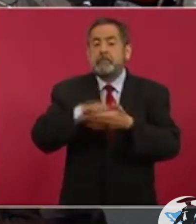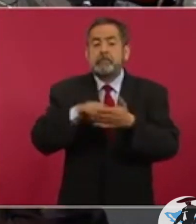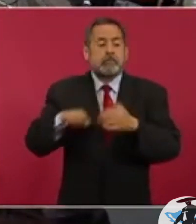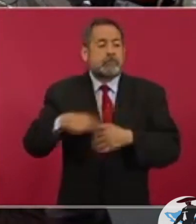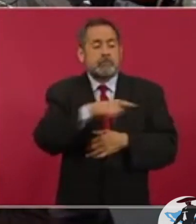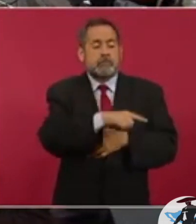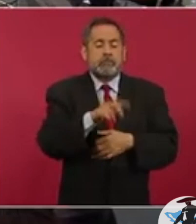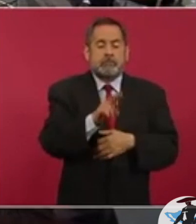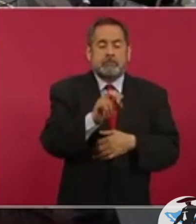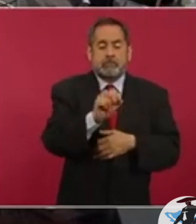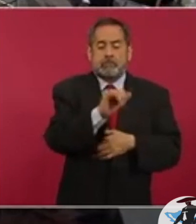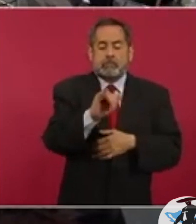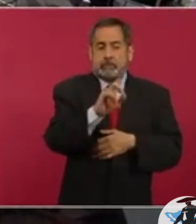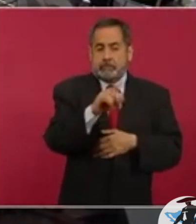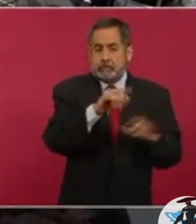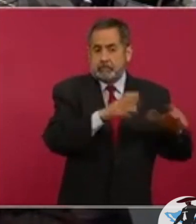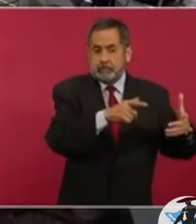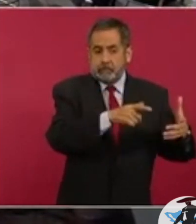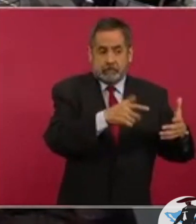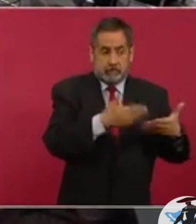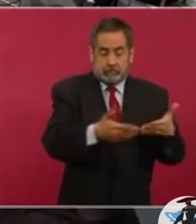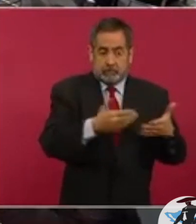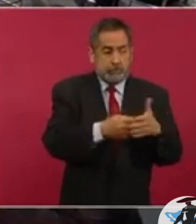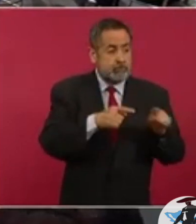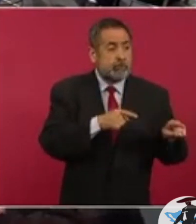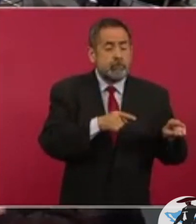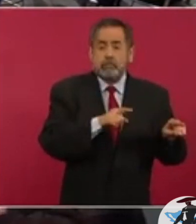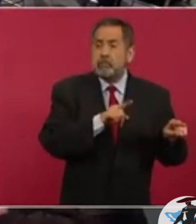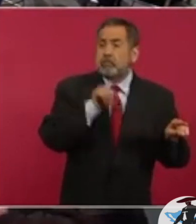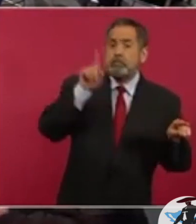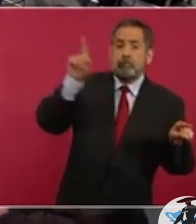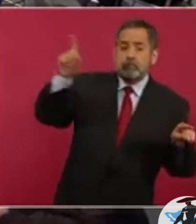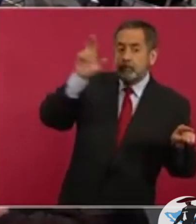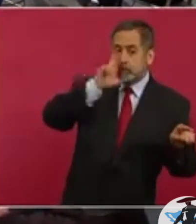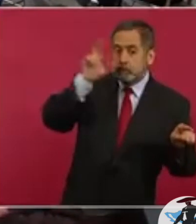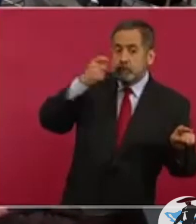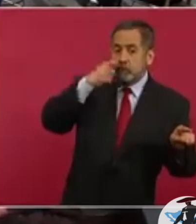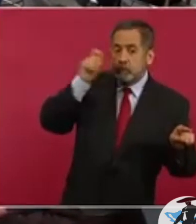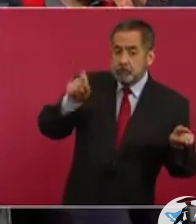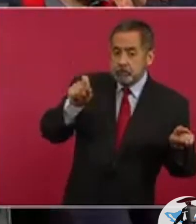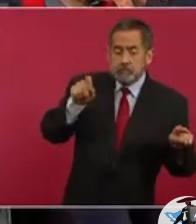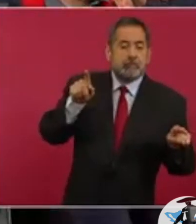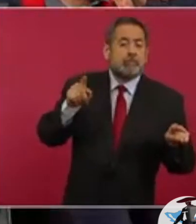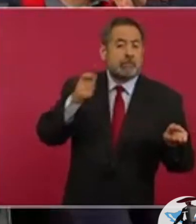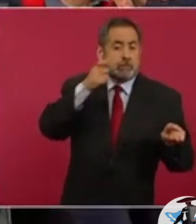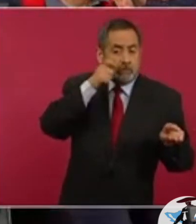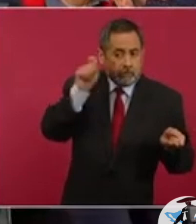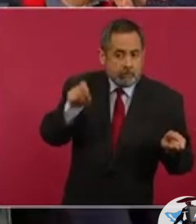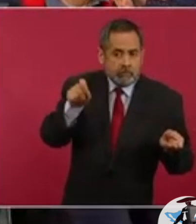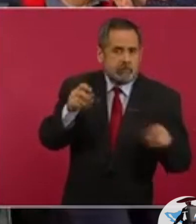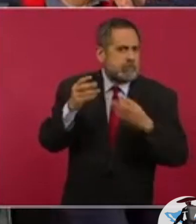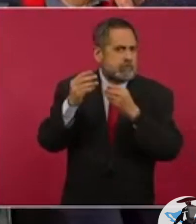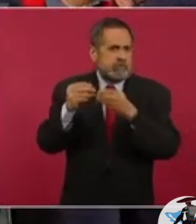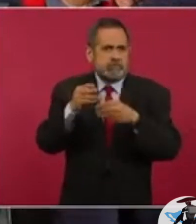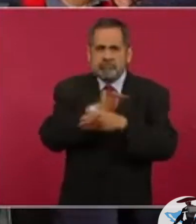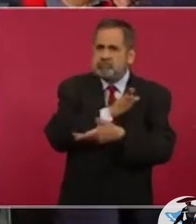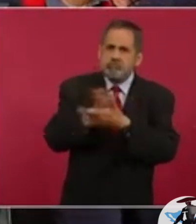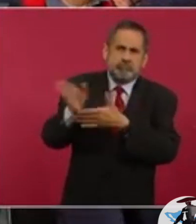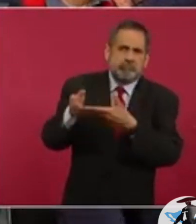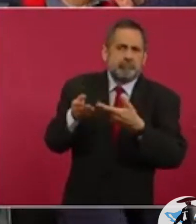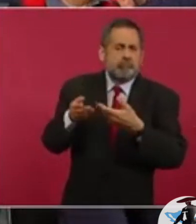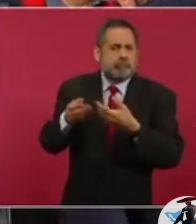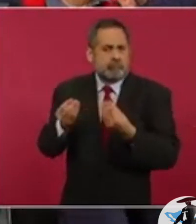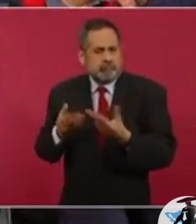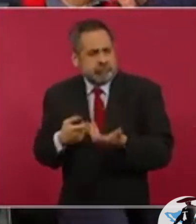de la USAID, ahora que está la guerra de Rusia contra Ucrania, en Ucrania están fuertemente metidos. Incluso hace